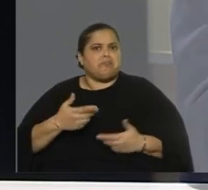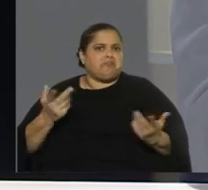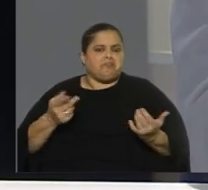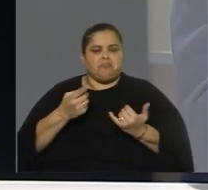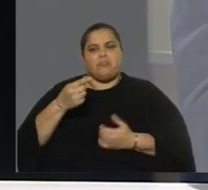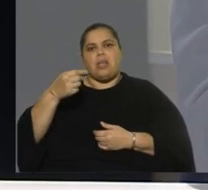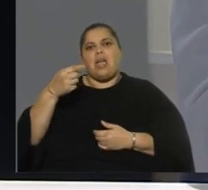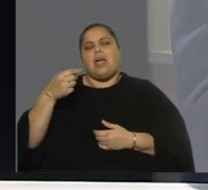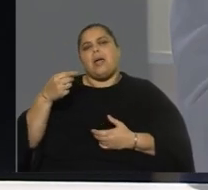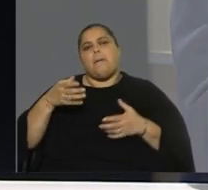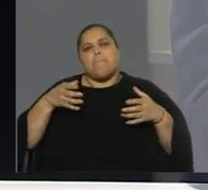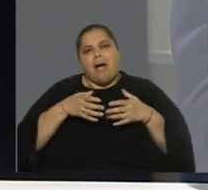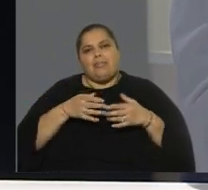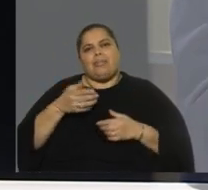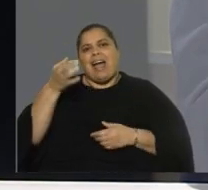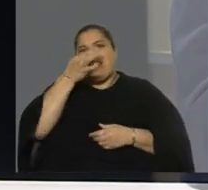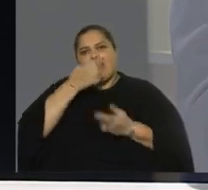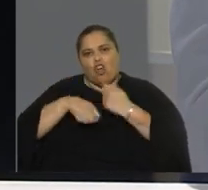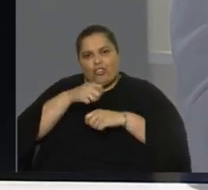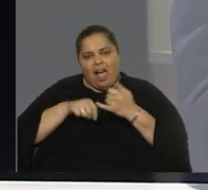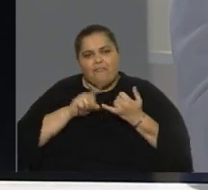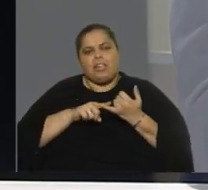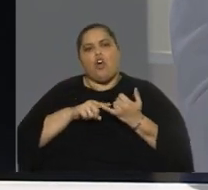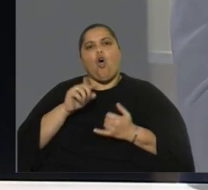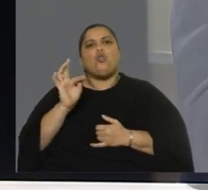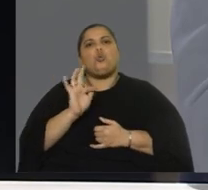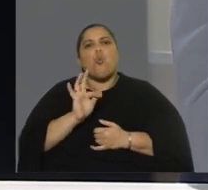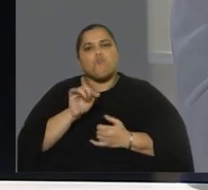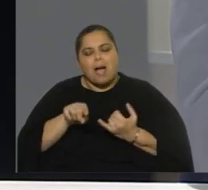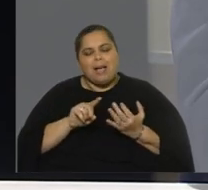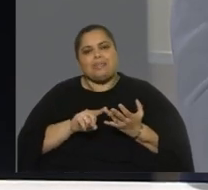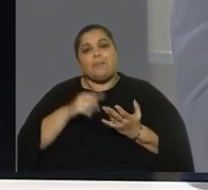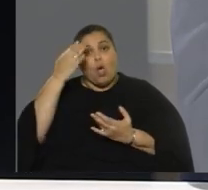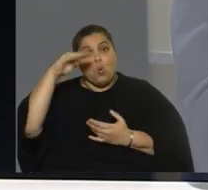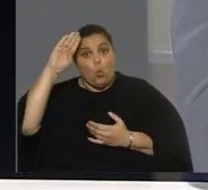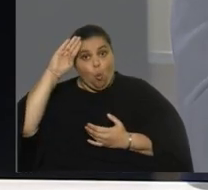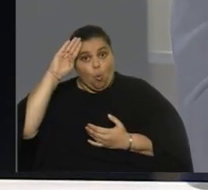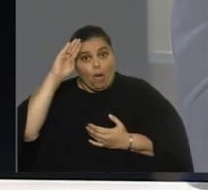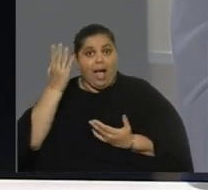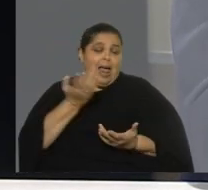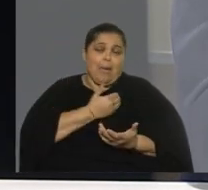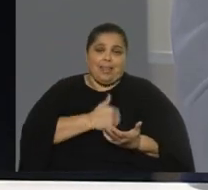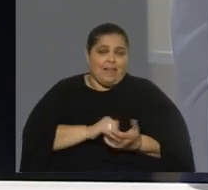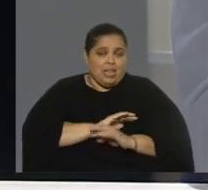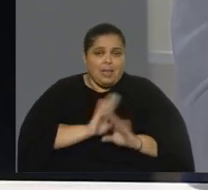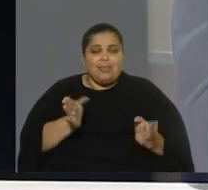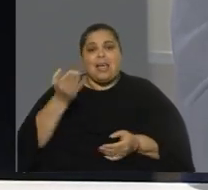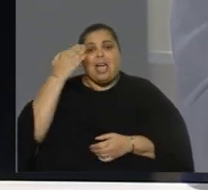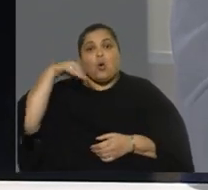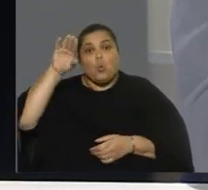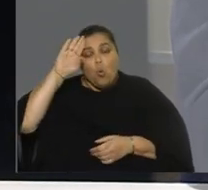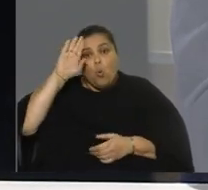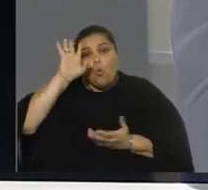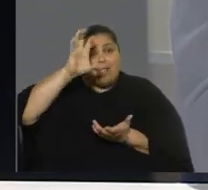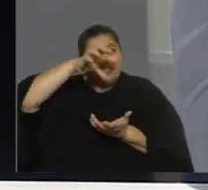tupabandas con narcotráfico sabemos que Cuba es desgraciadamente uno de los de los